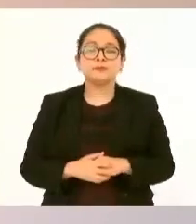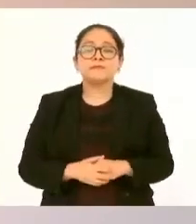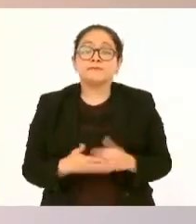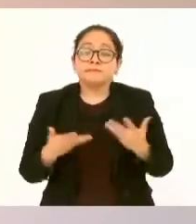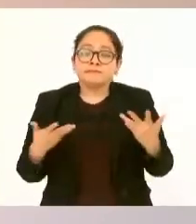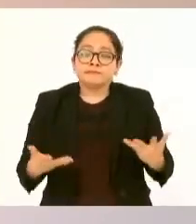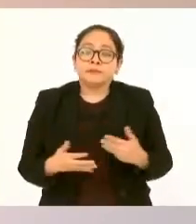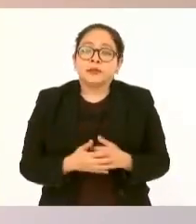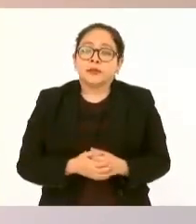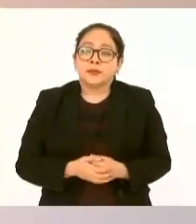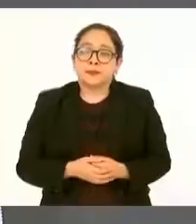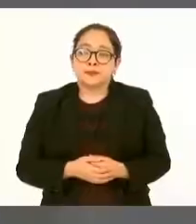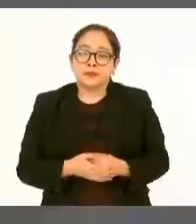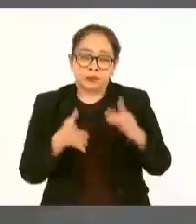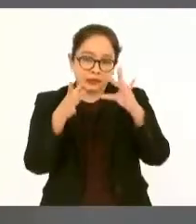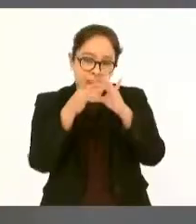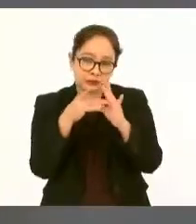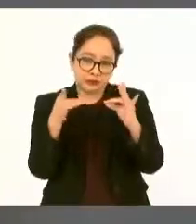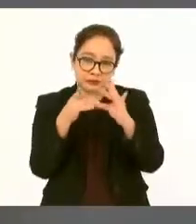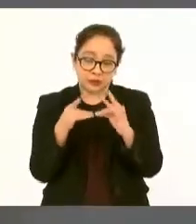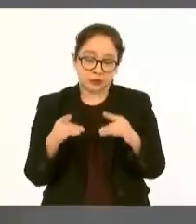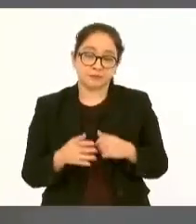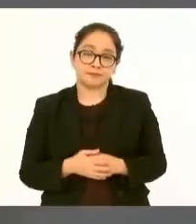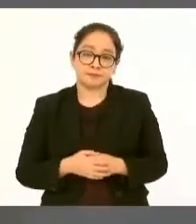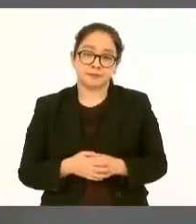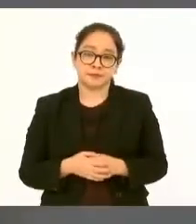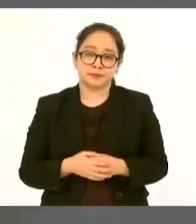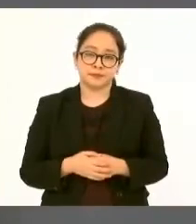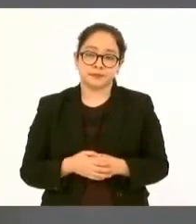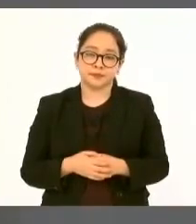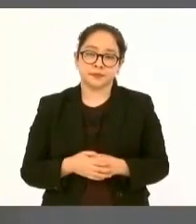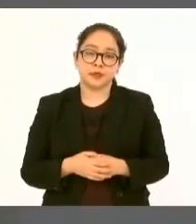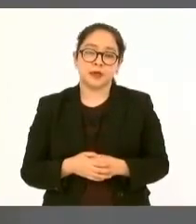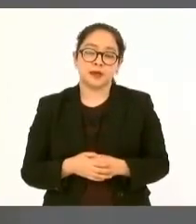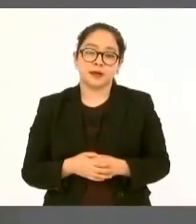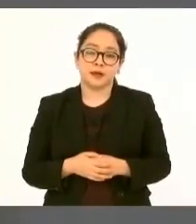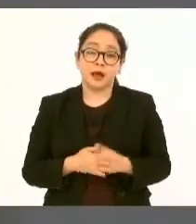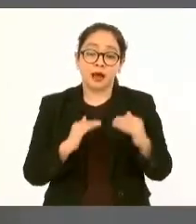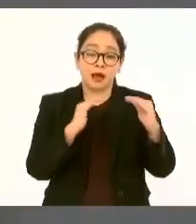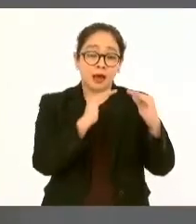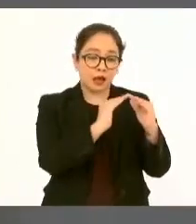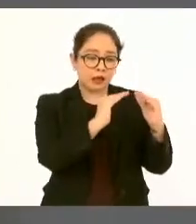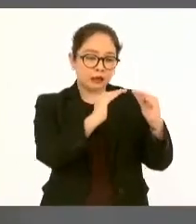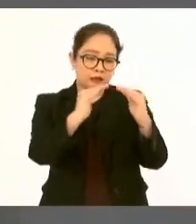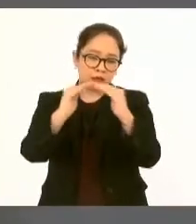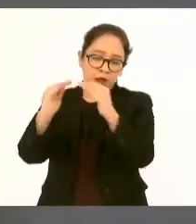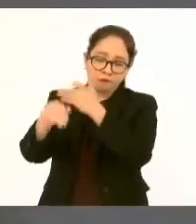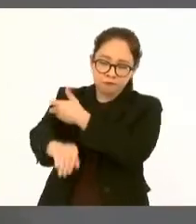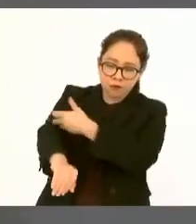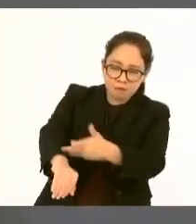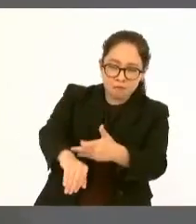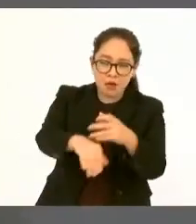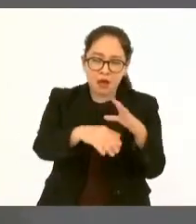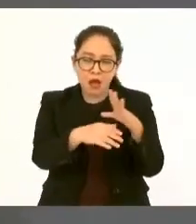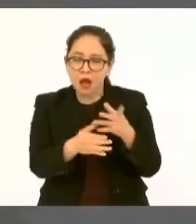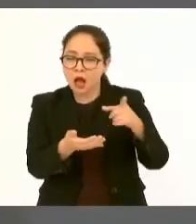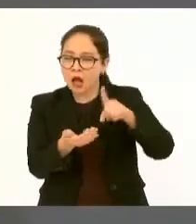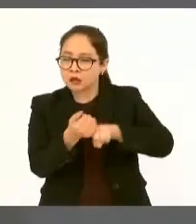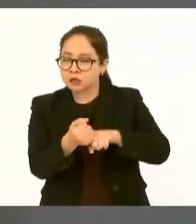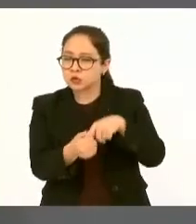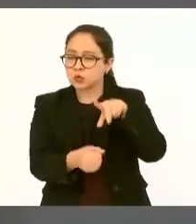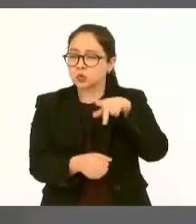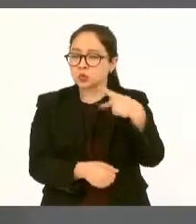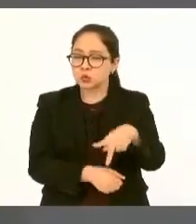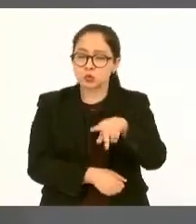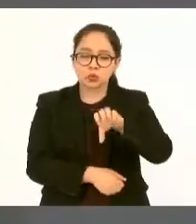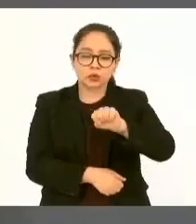el sesenta por ciento de los hogares, de las familias,